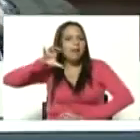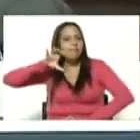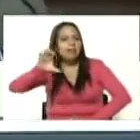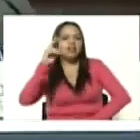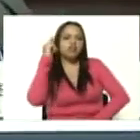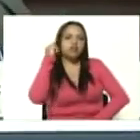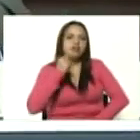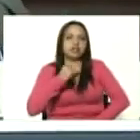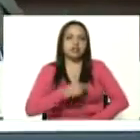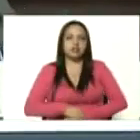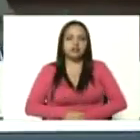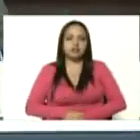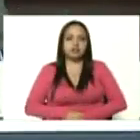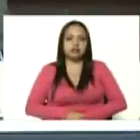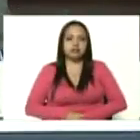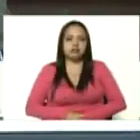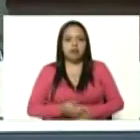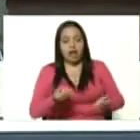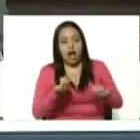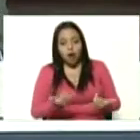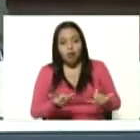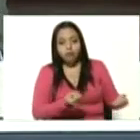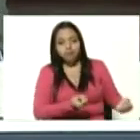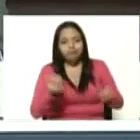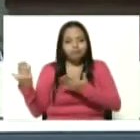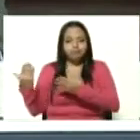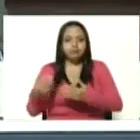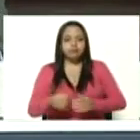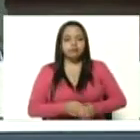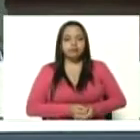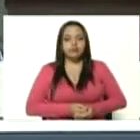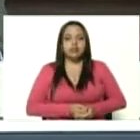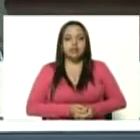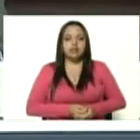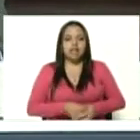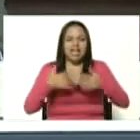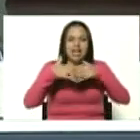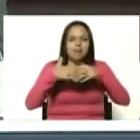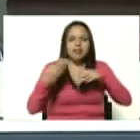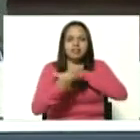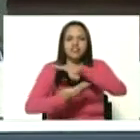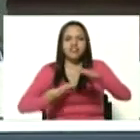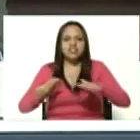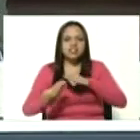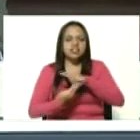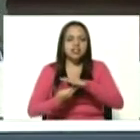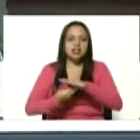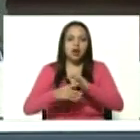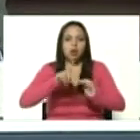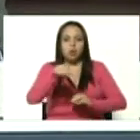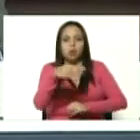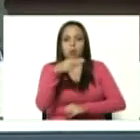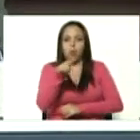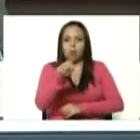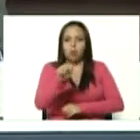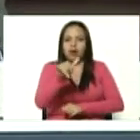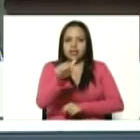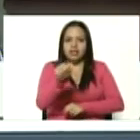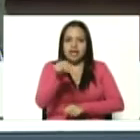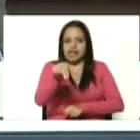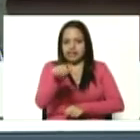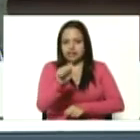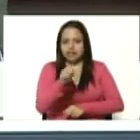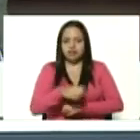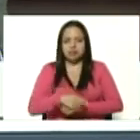bolivariana fíjense ustedes vámonos al casa allá mismo en las empresas básicas de Guayana para que veamos los CPT